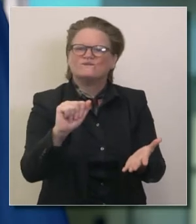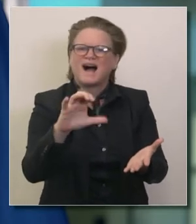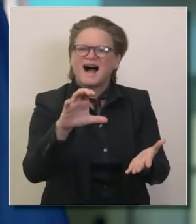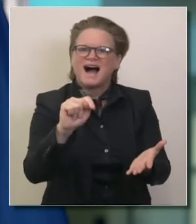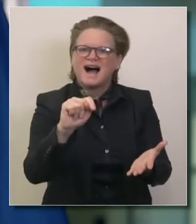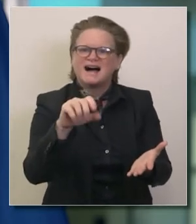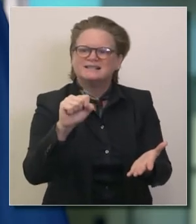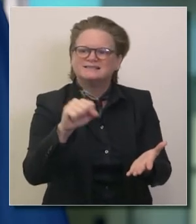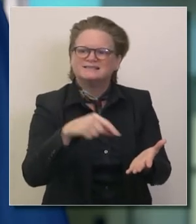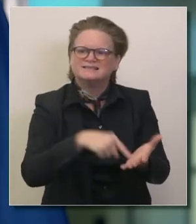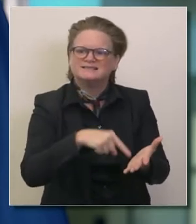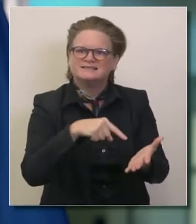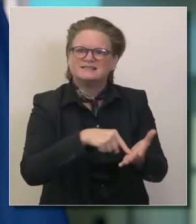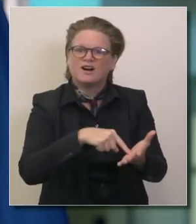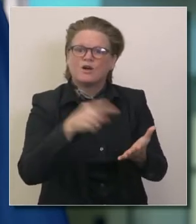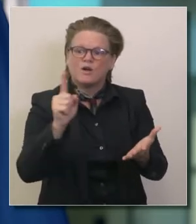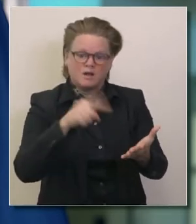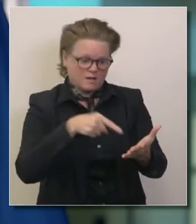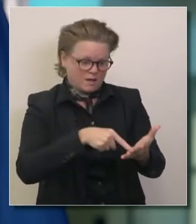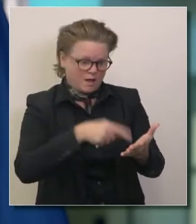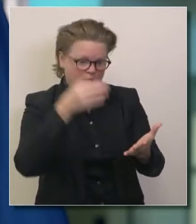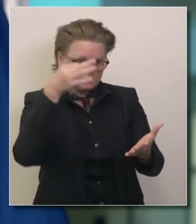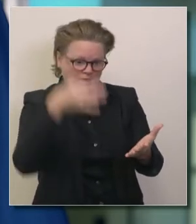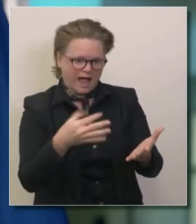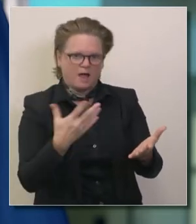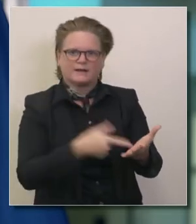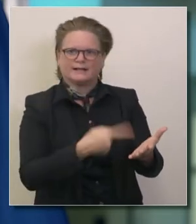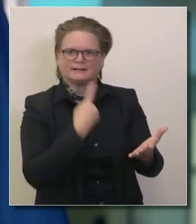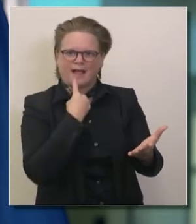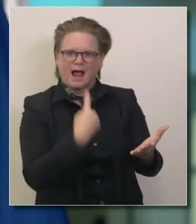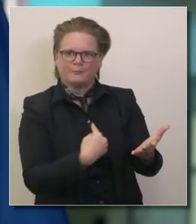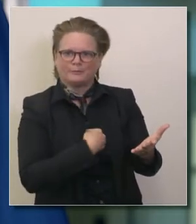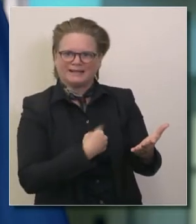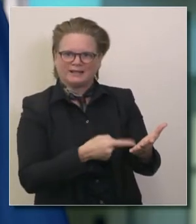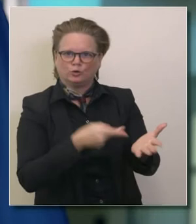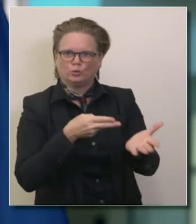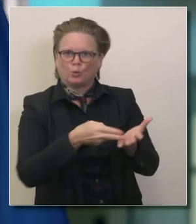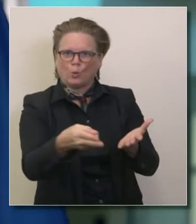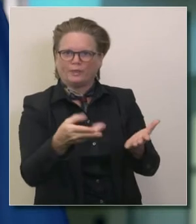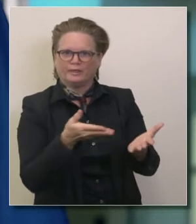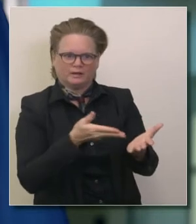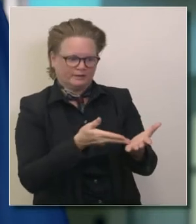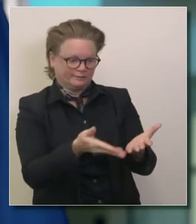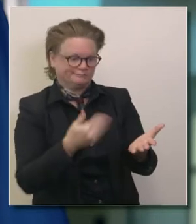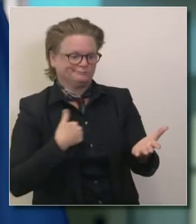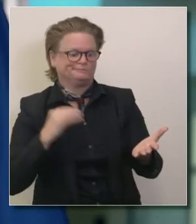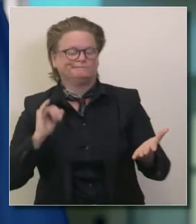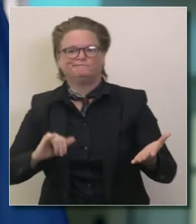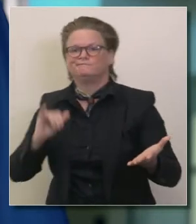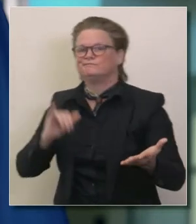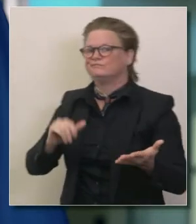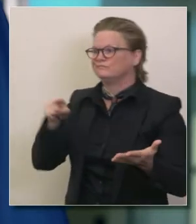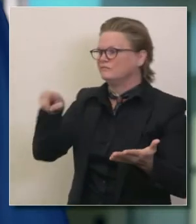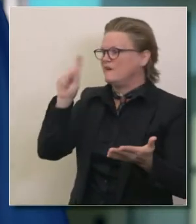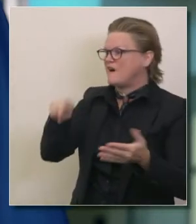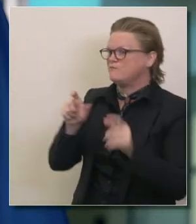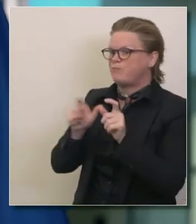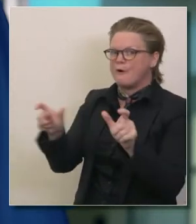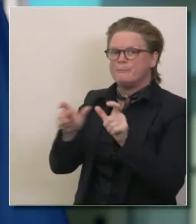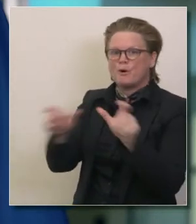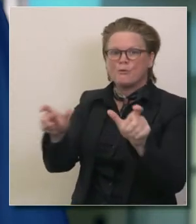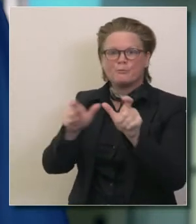determinan el cuándo los hechos son los que determinan finalmente participación de funcionarios locales